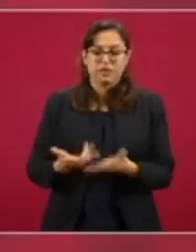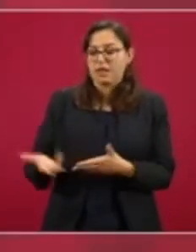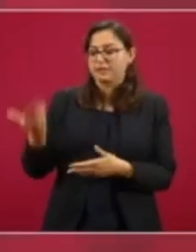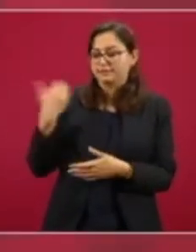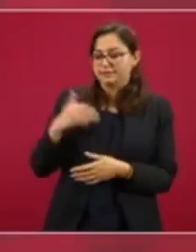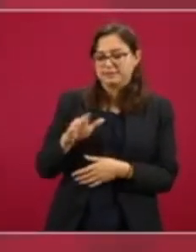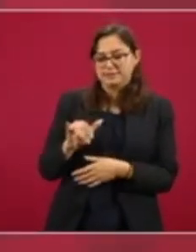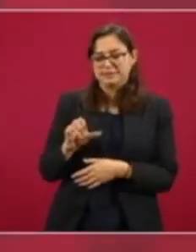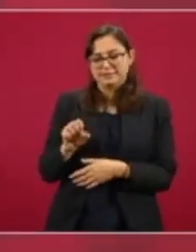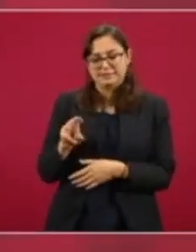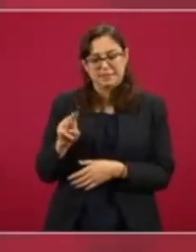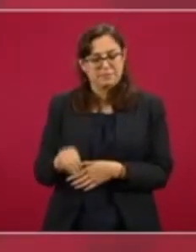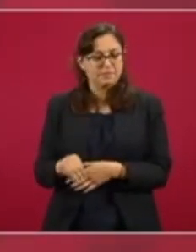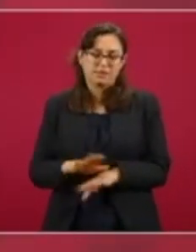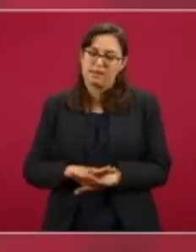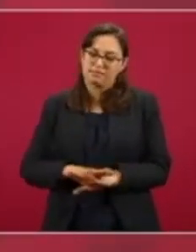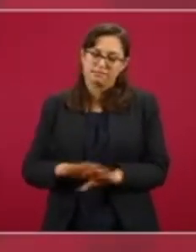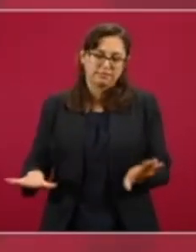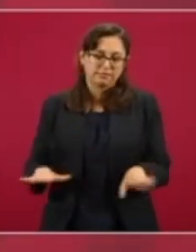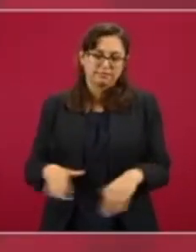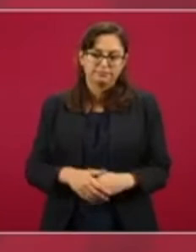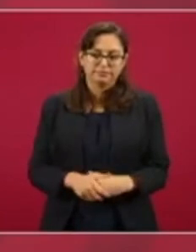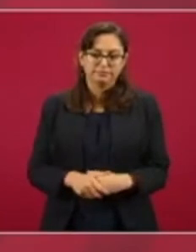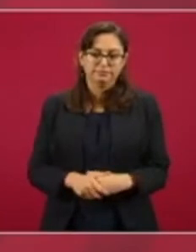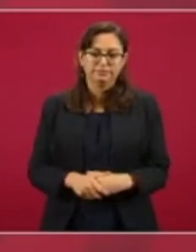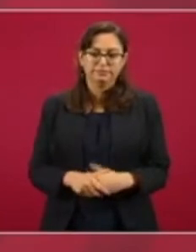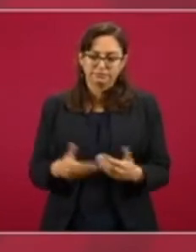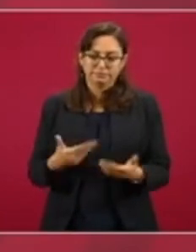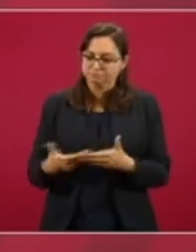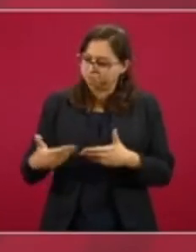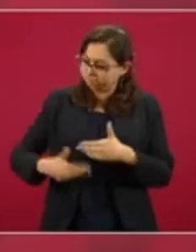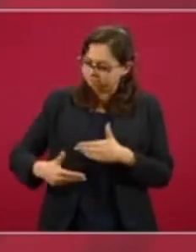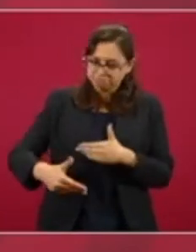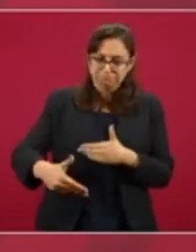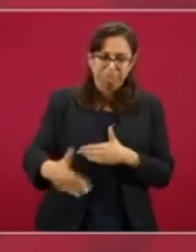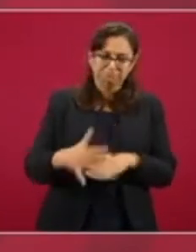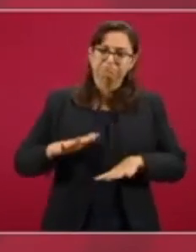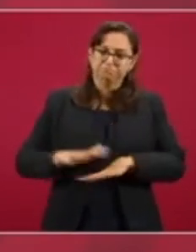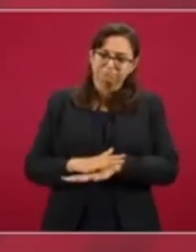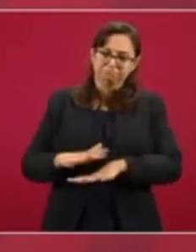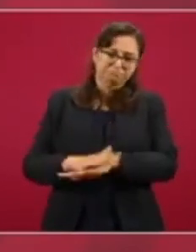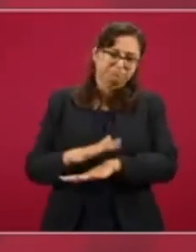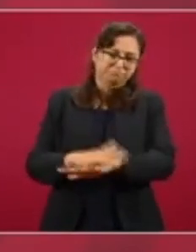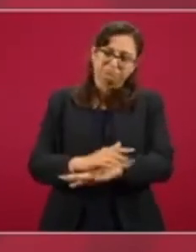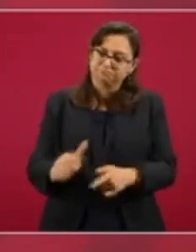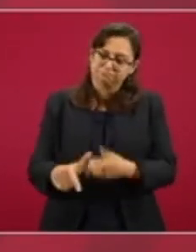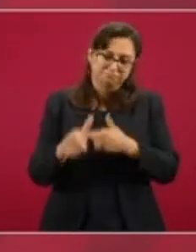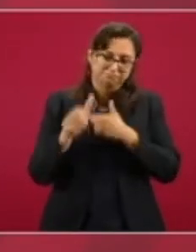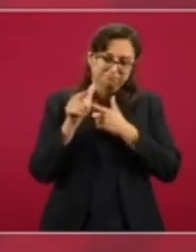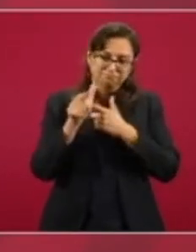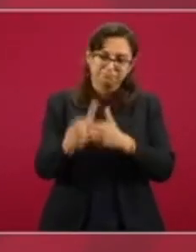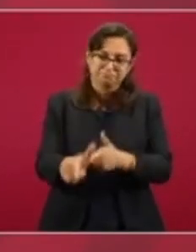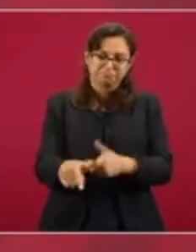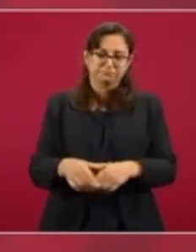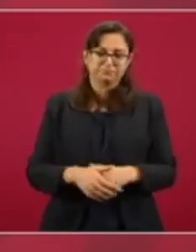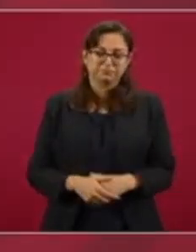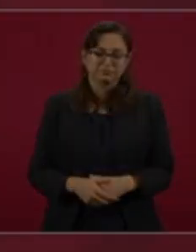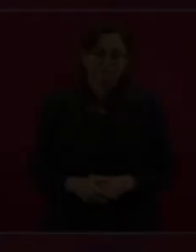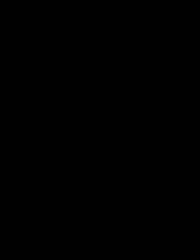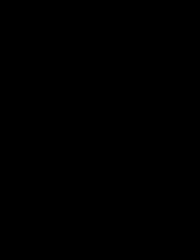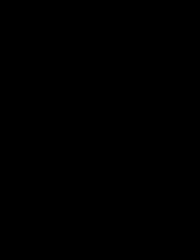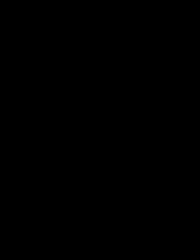el CISEN y va a continuar. Esto se va a seguir llevando a